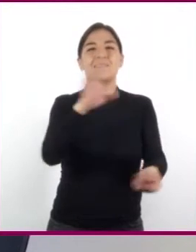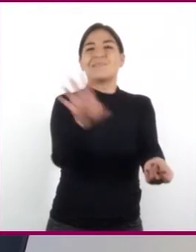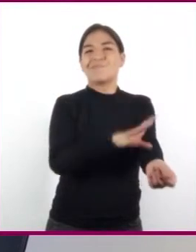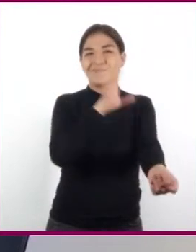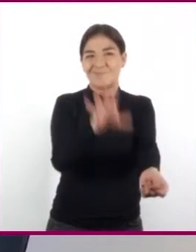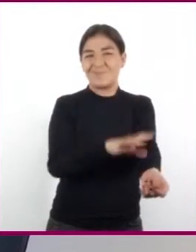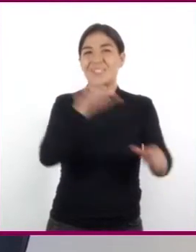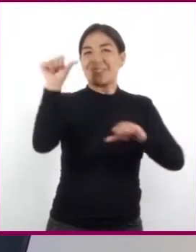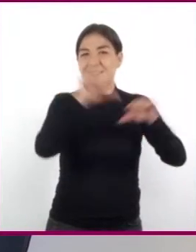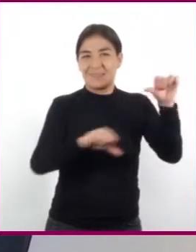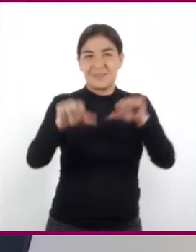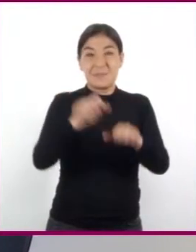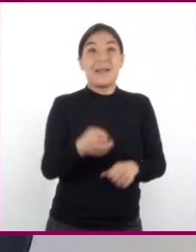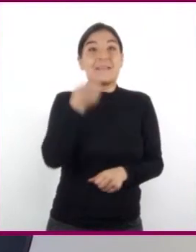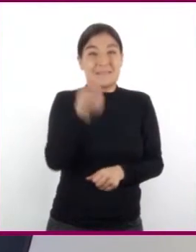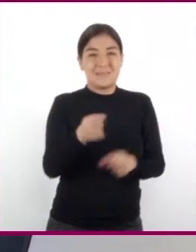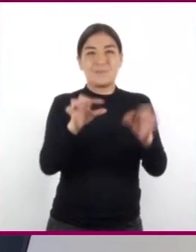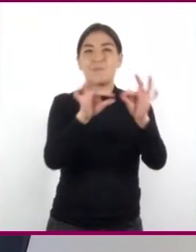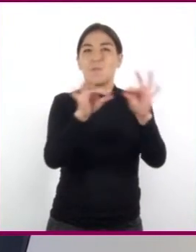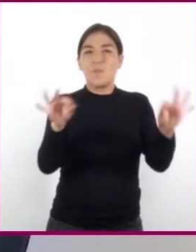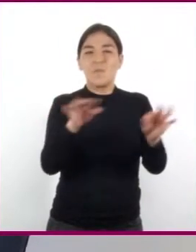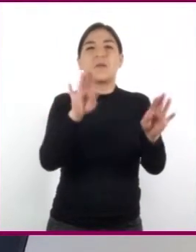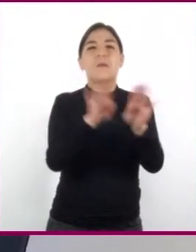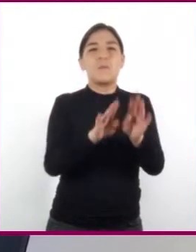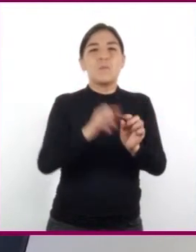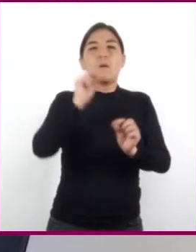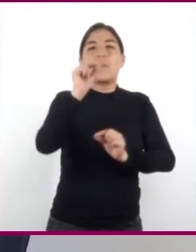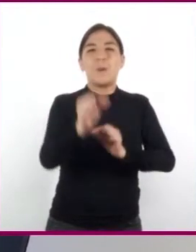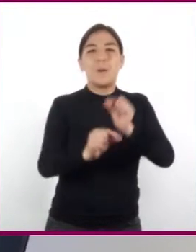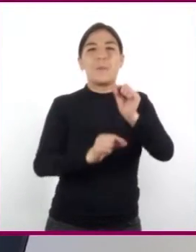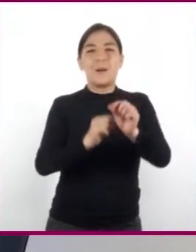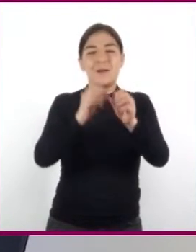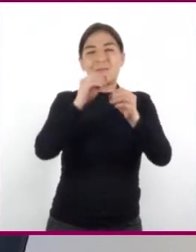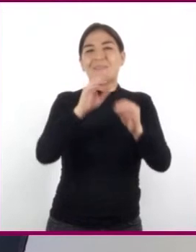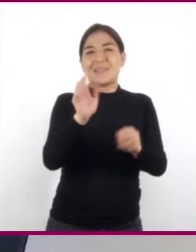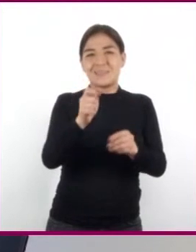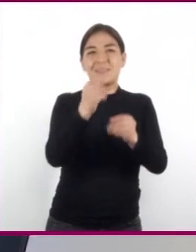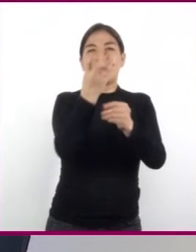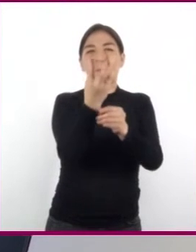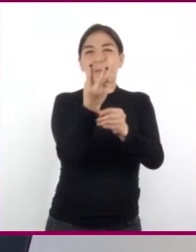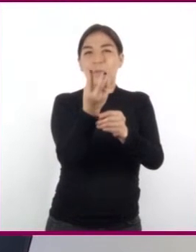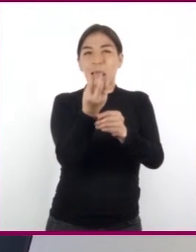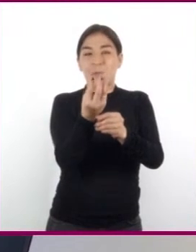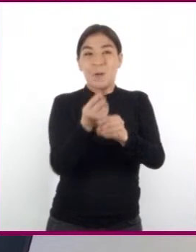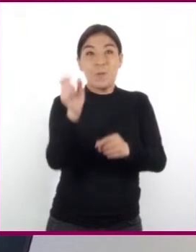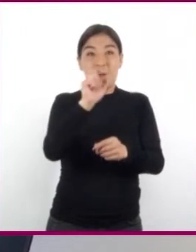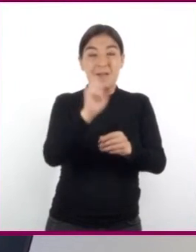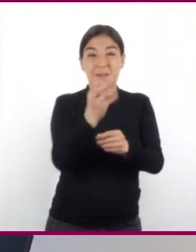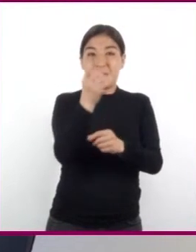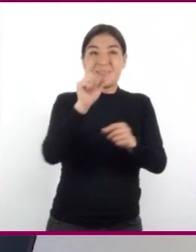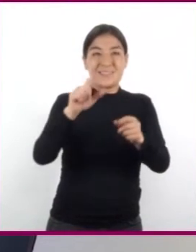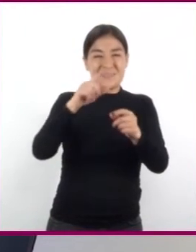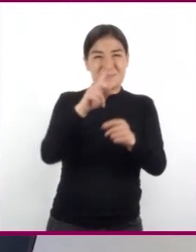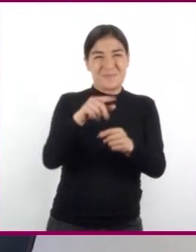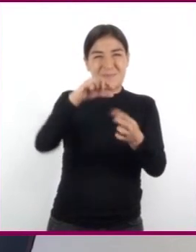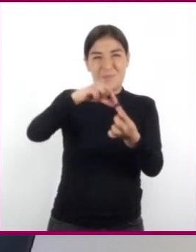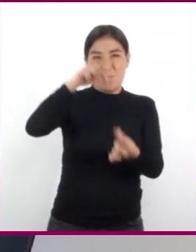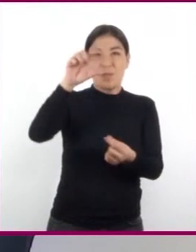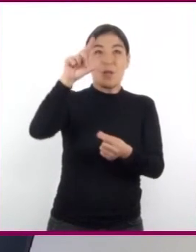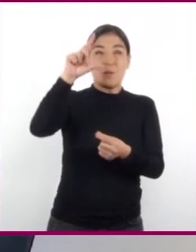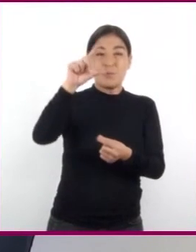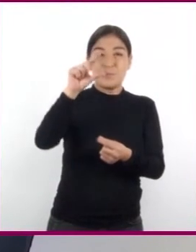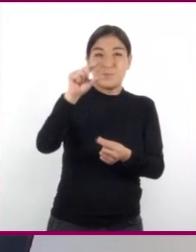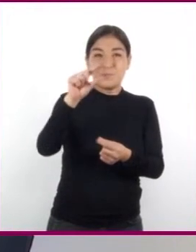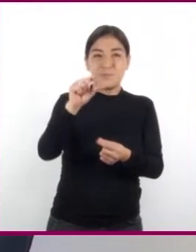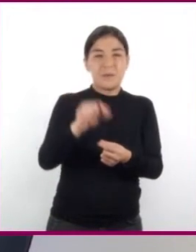química. Esta se va liberando poco a poco. Pero, cuando se agote la parafina, también la flama de la